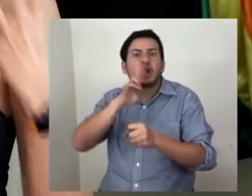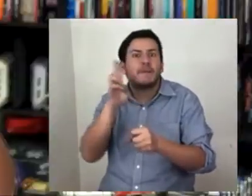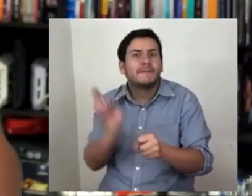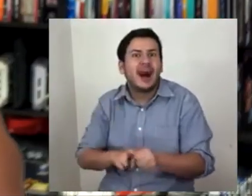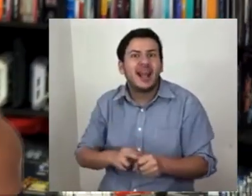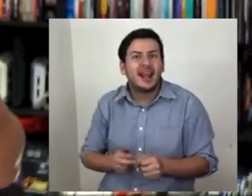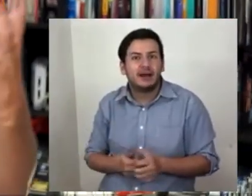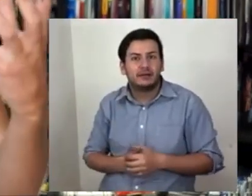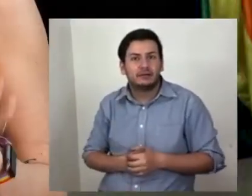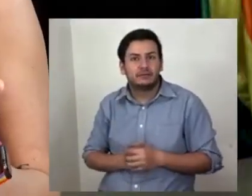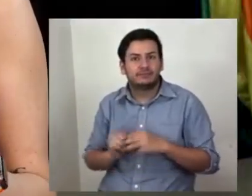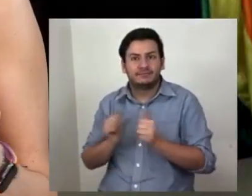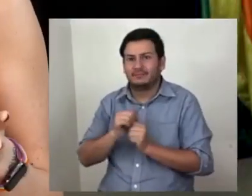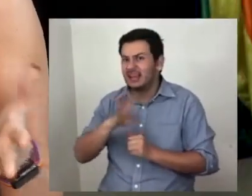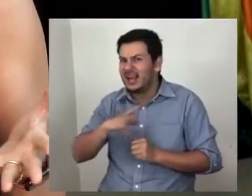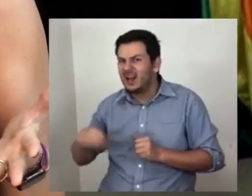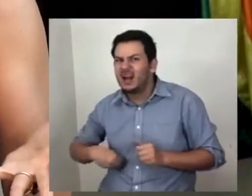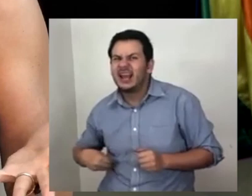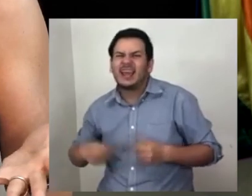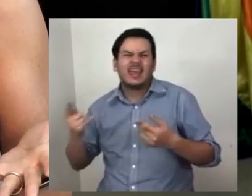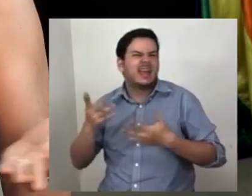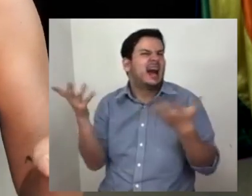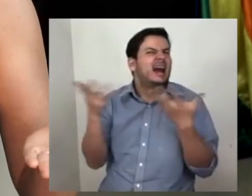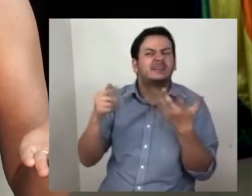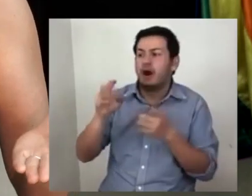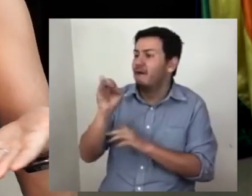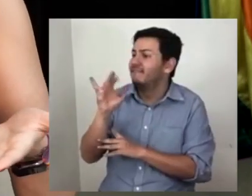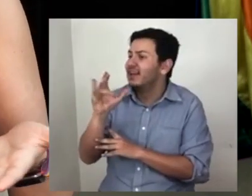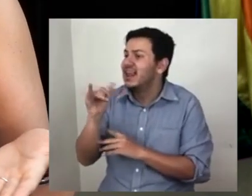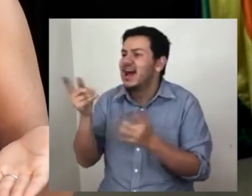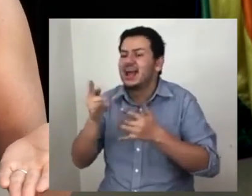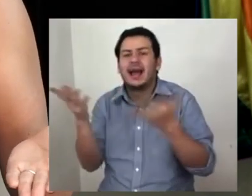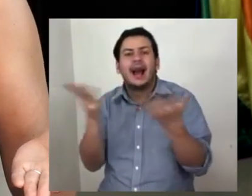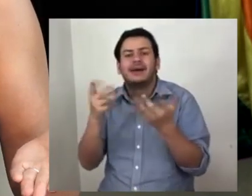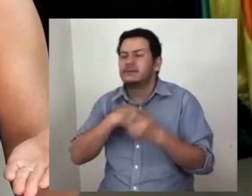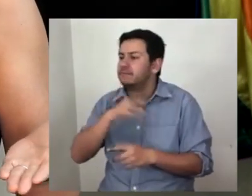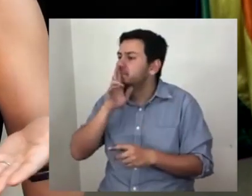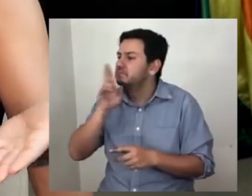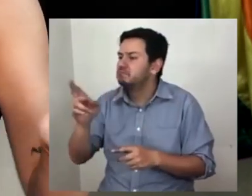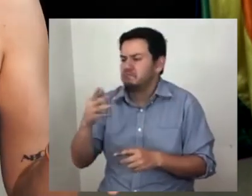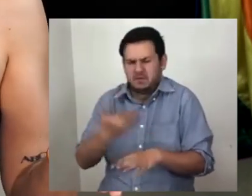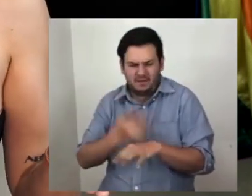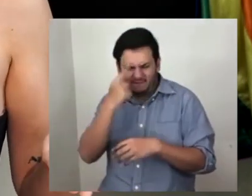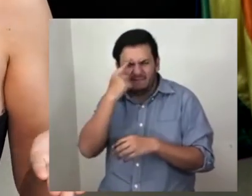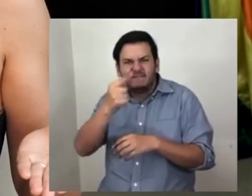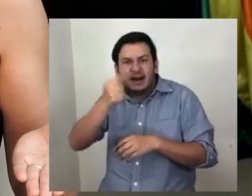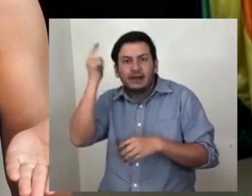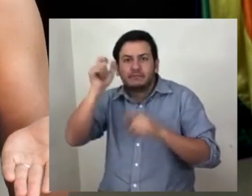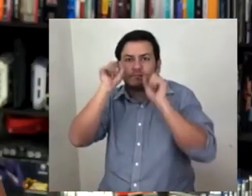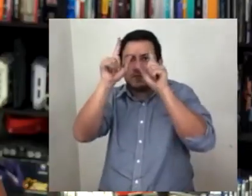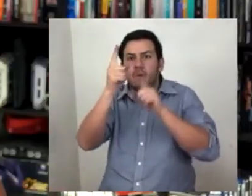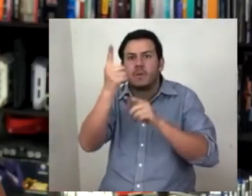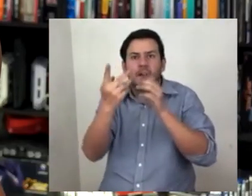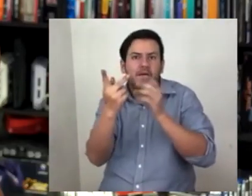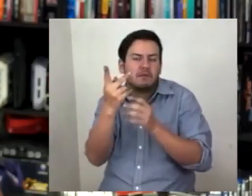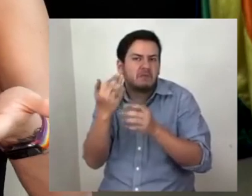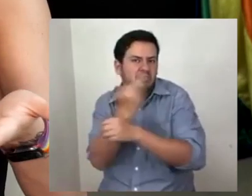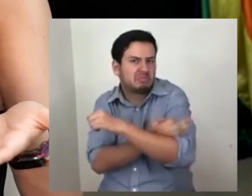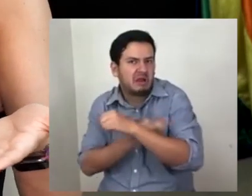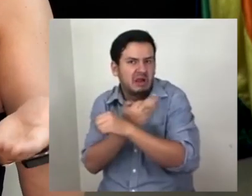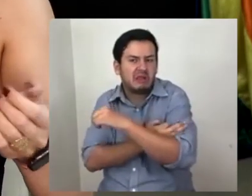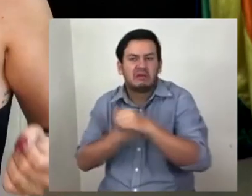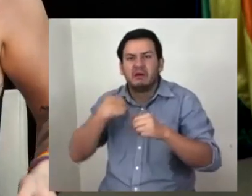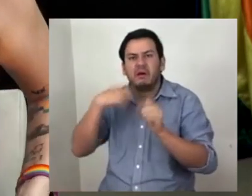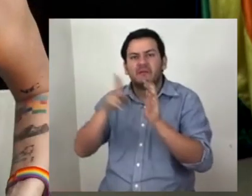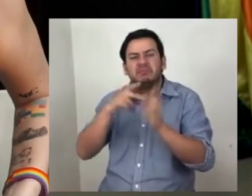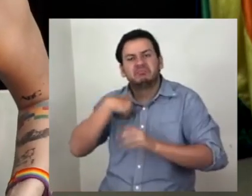Extraño lo normal. No culpo a nadie a la pregunta de qué estás haciendo estos días, Ophelia. Quizás yo les diría una respuesta como es muy fácil. Me despierto